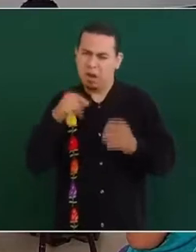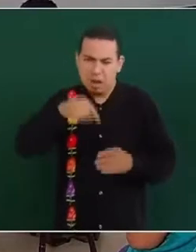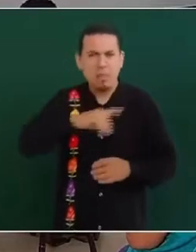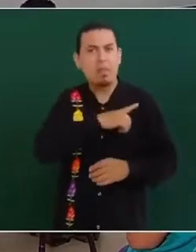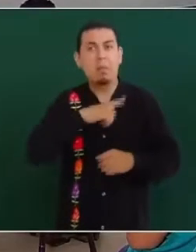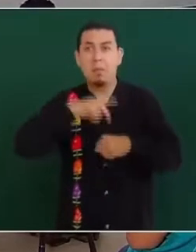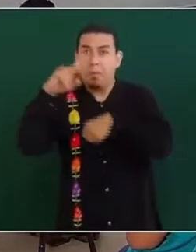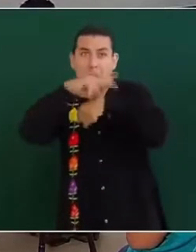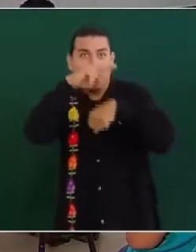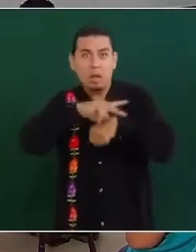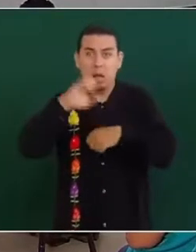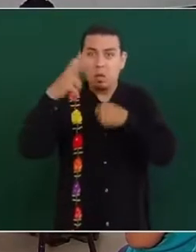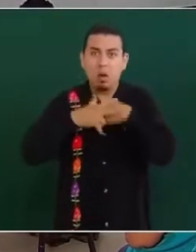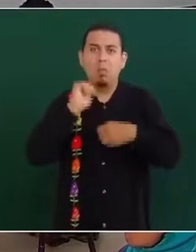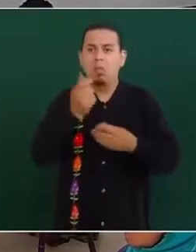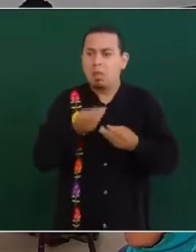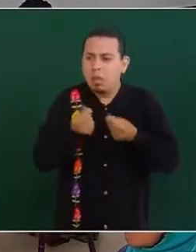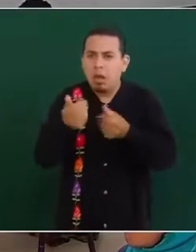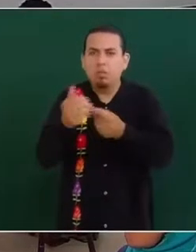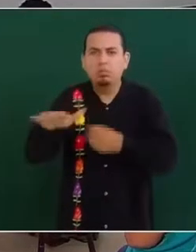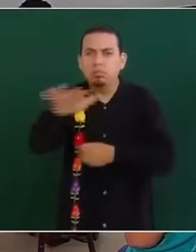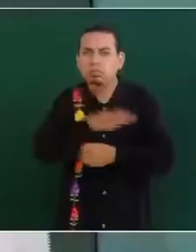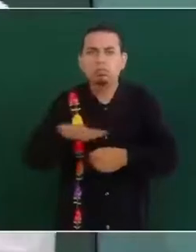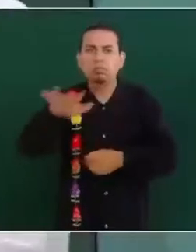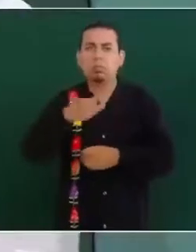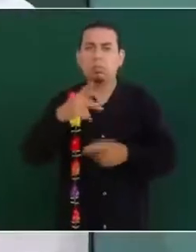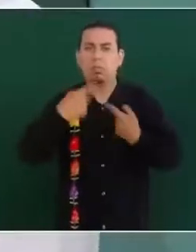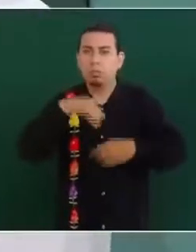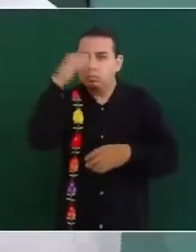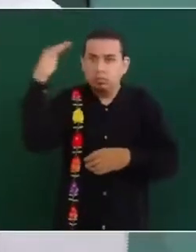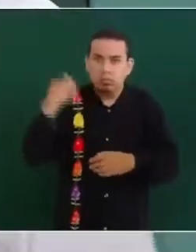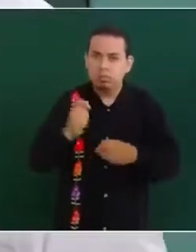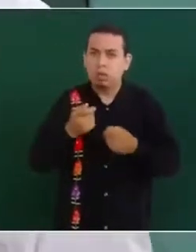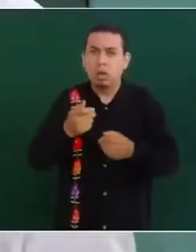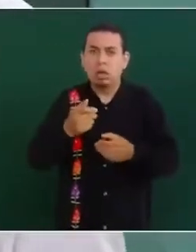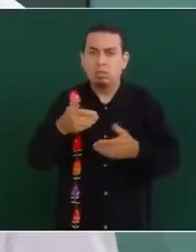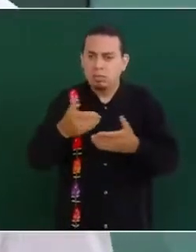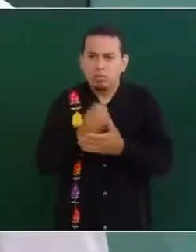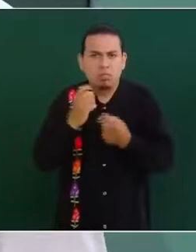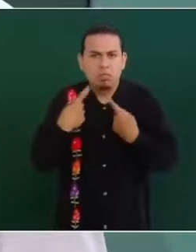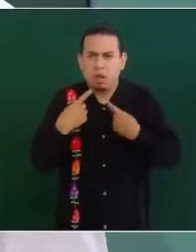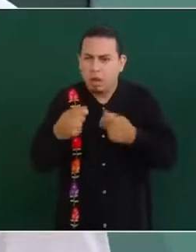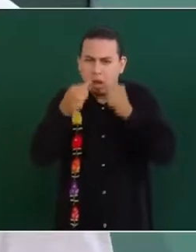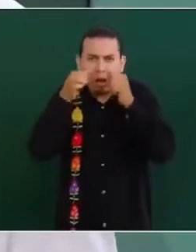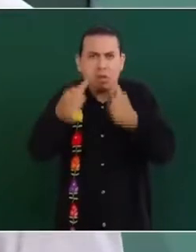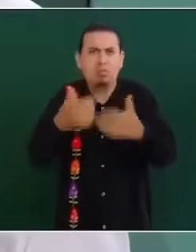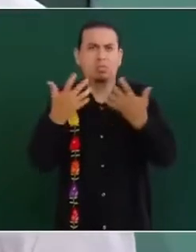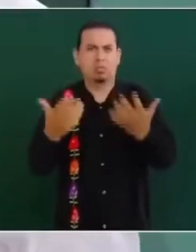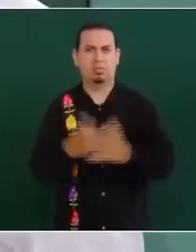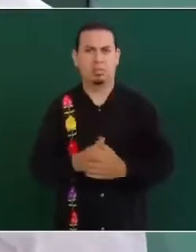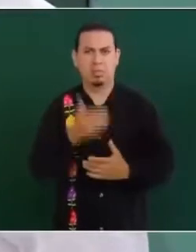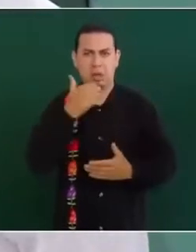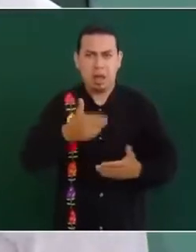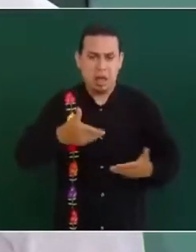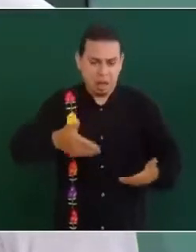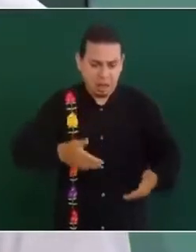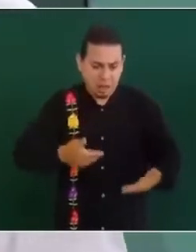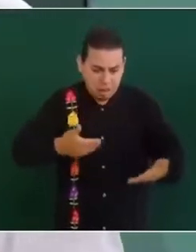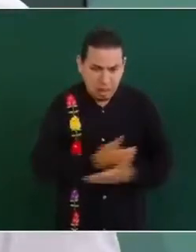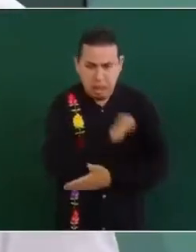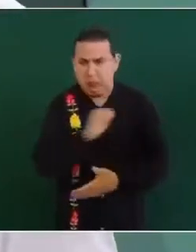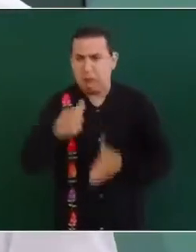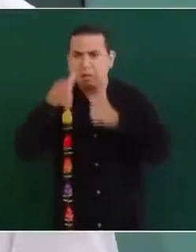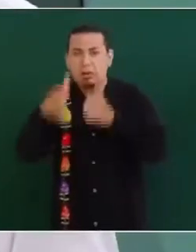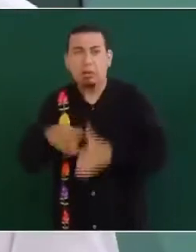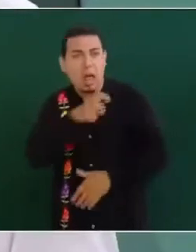edad. Y es tener seguridad desde que se nace hasta que se muere, desde la cuna hasta la tumba, ese